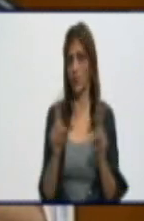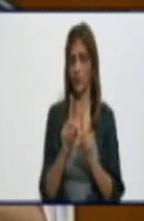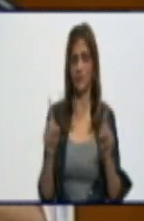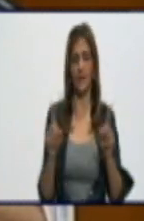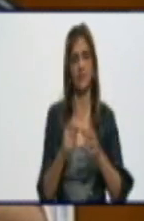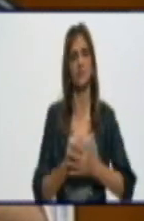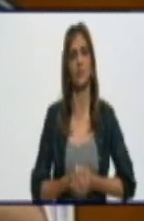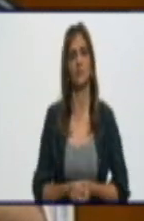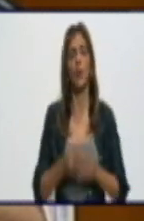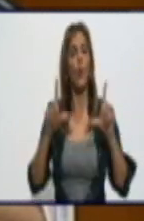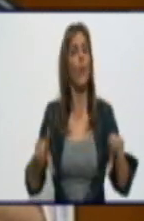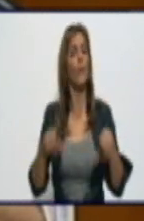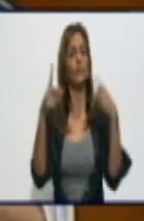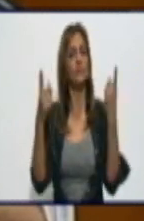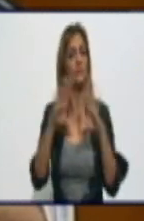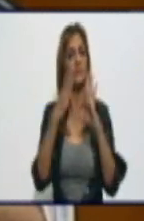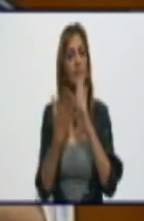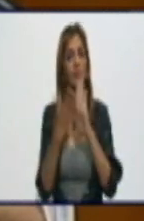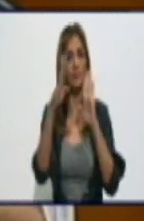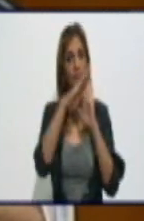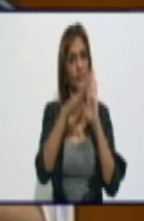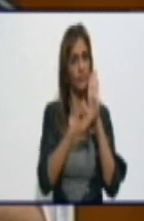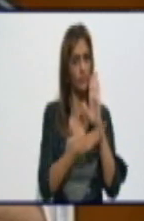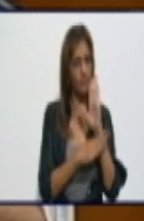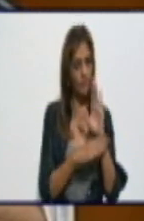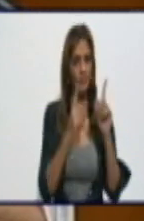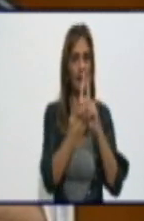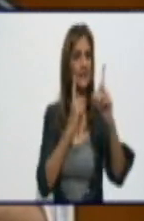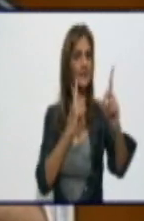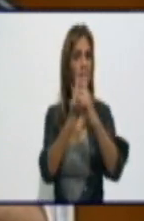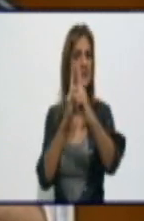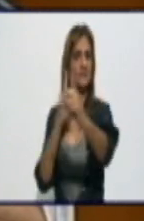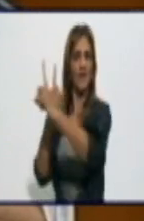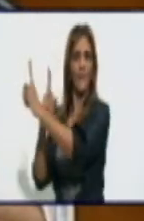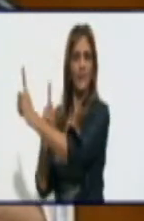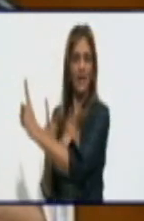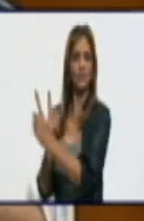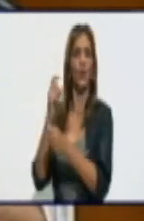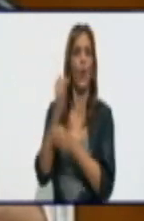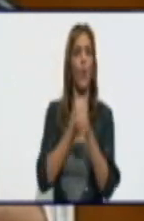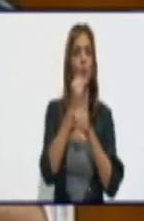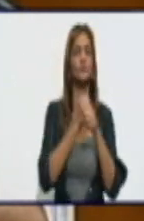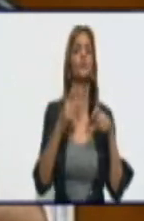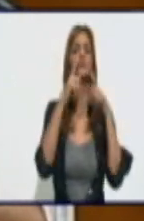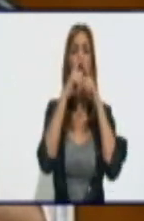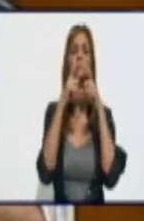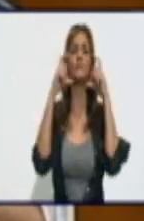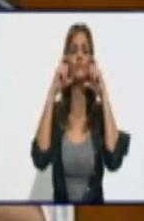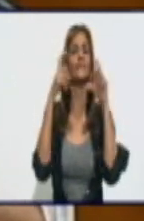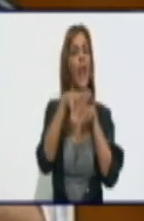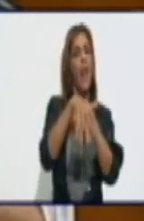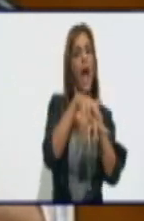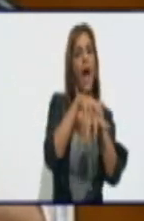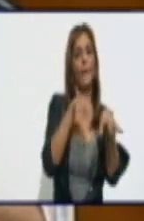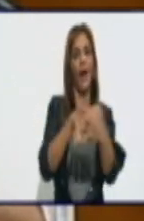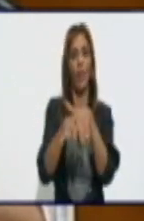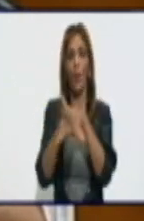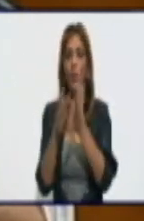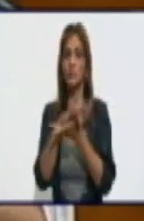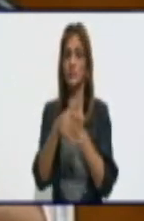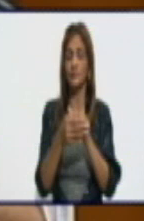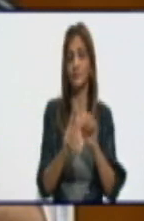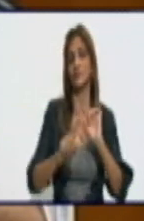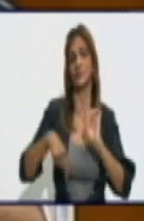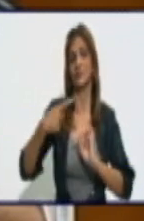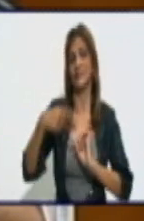cumplimiento de todas las medidas, el distanciamiento físico, el uso del nasobuco, el lavado de las manos frecuentes y